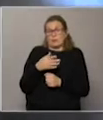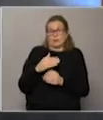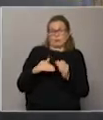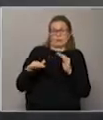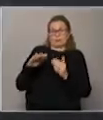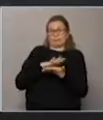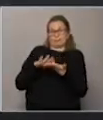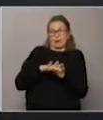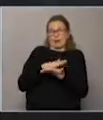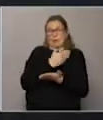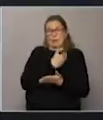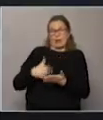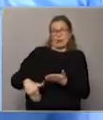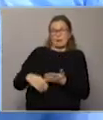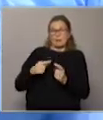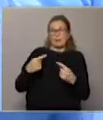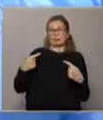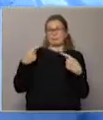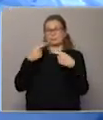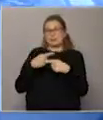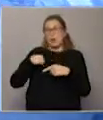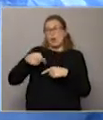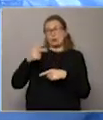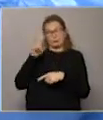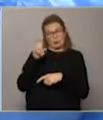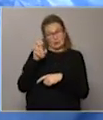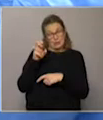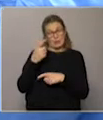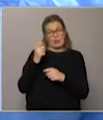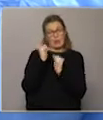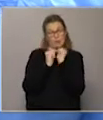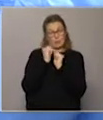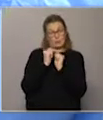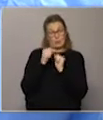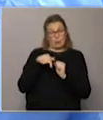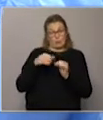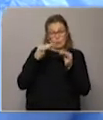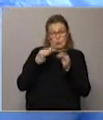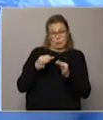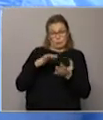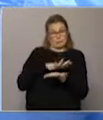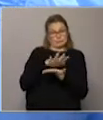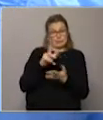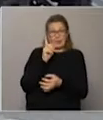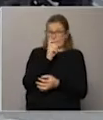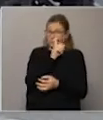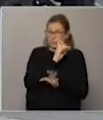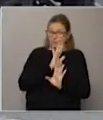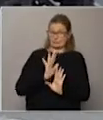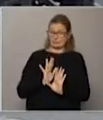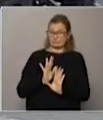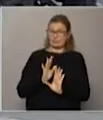del gobierno para luego, como decís vos, encarar los otros temas, porque la economía está en un momento complejo. Tal cual.